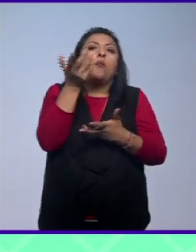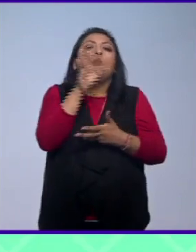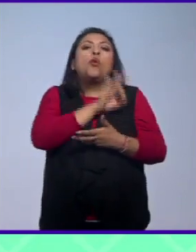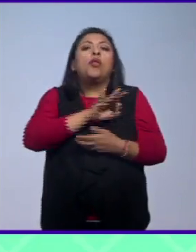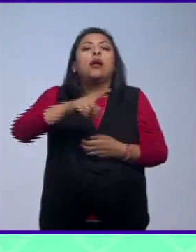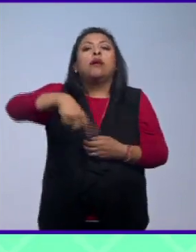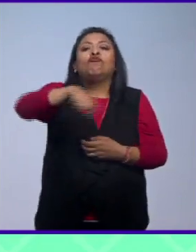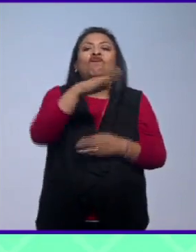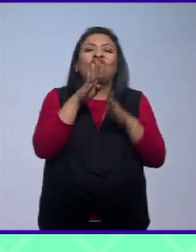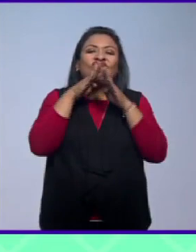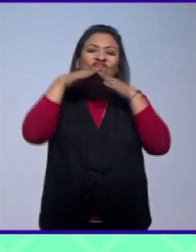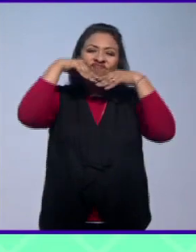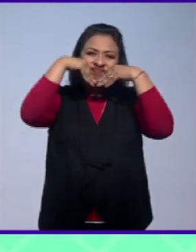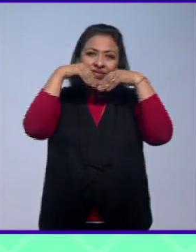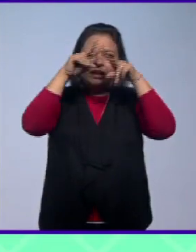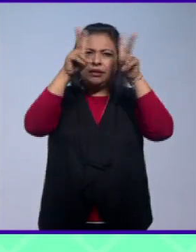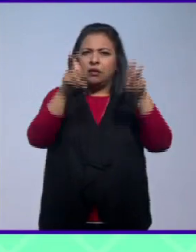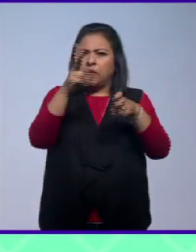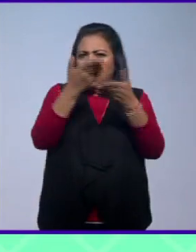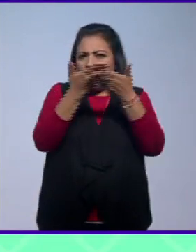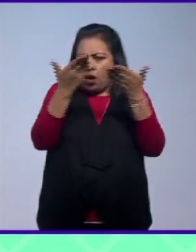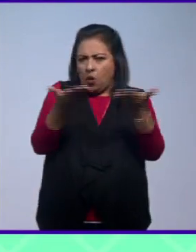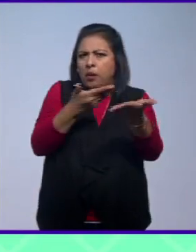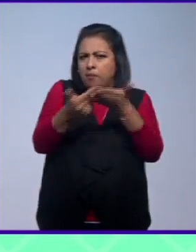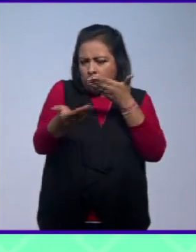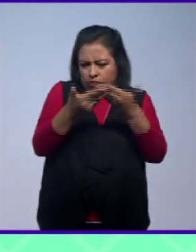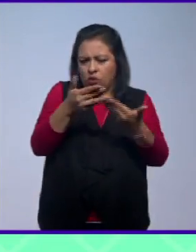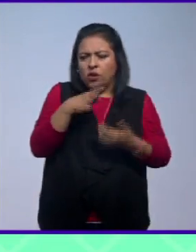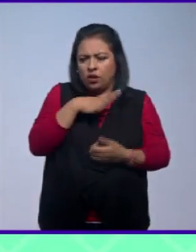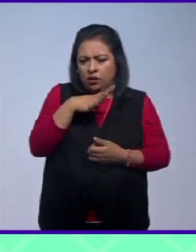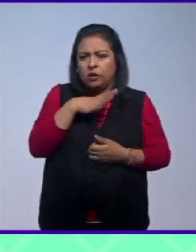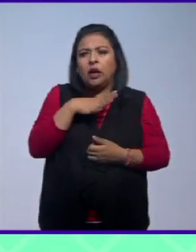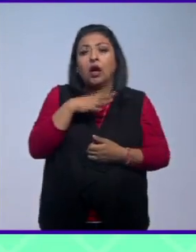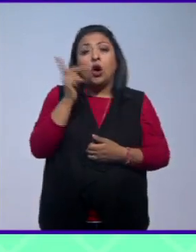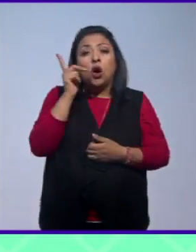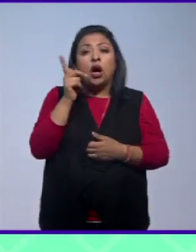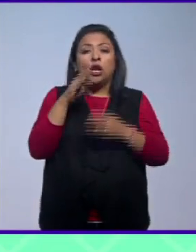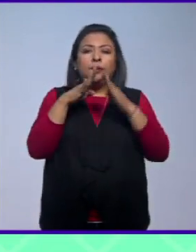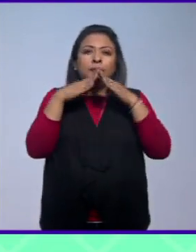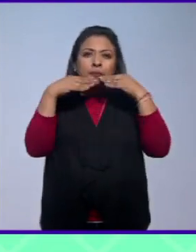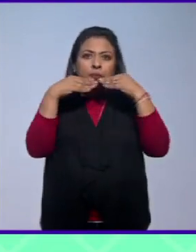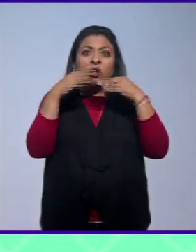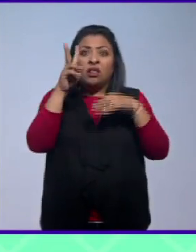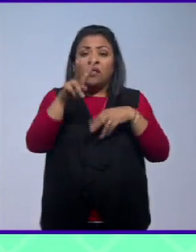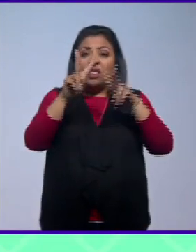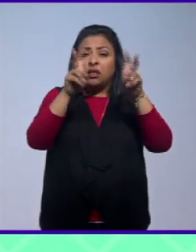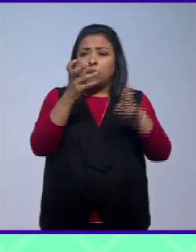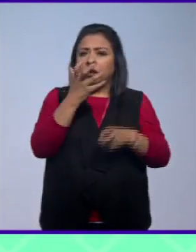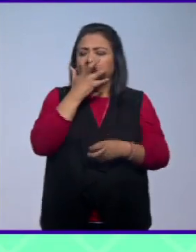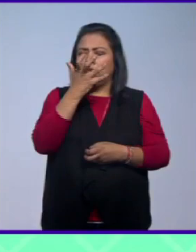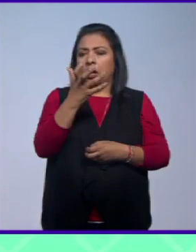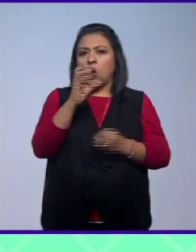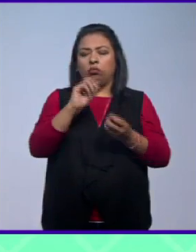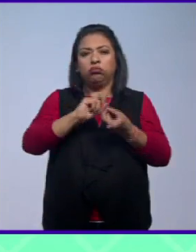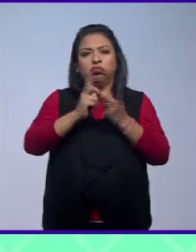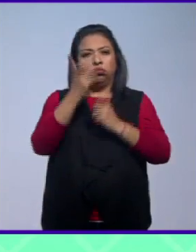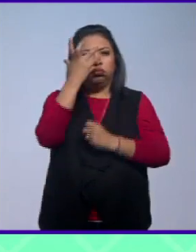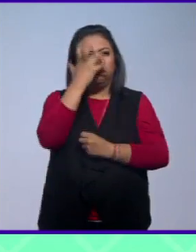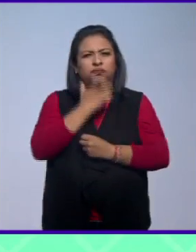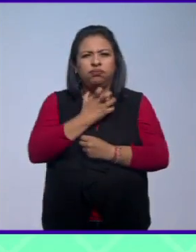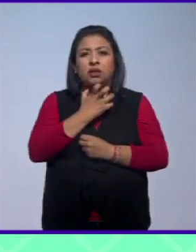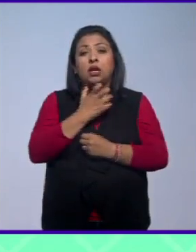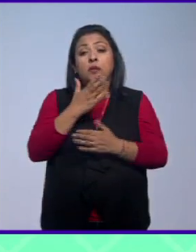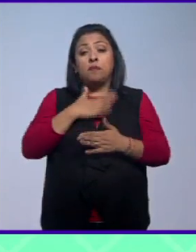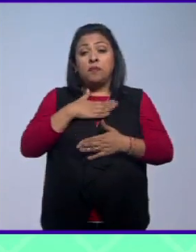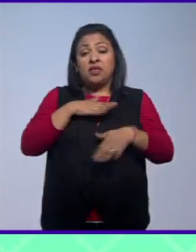hablar sobre muchas cosas y cosas que pueden ser muy depresionados, y mi función es